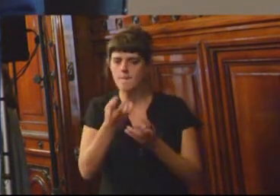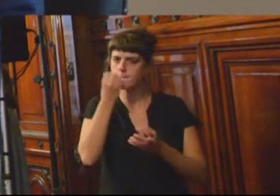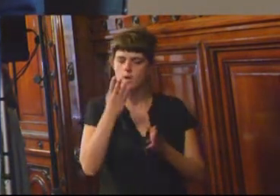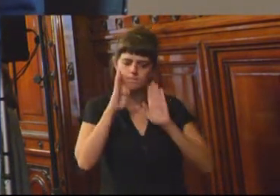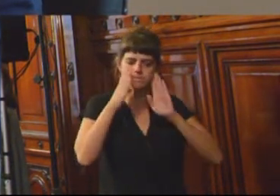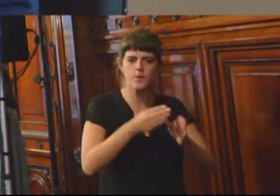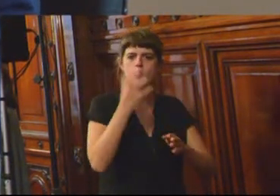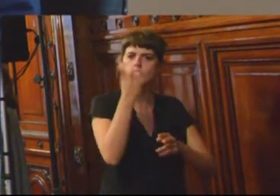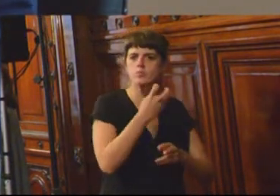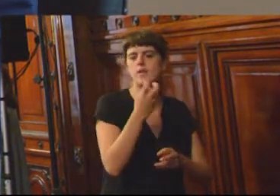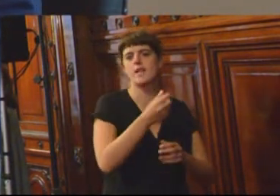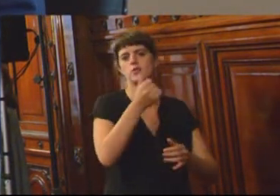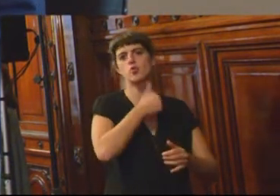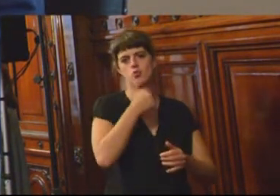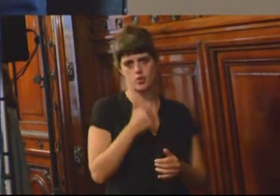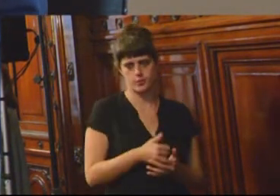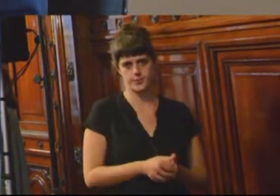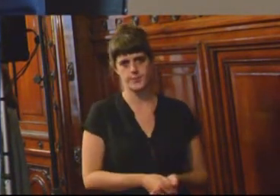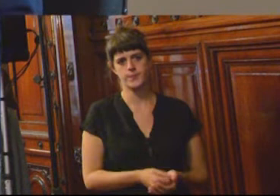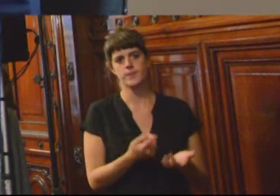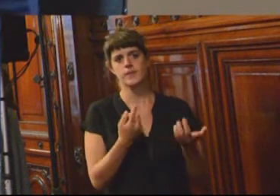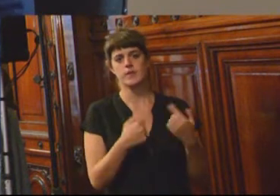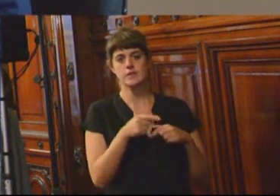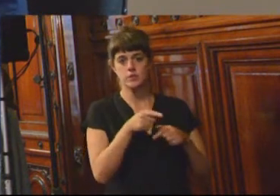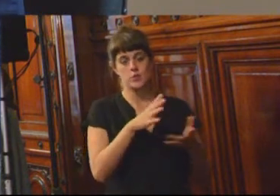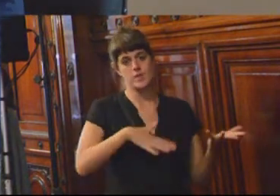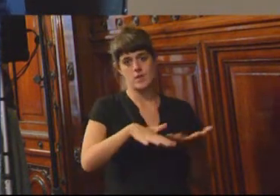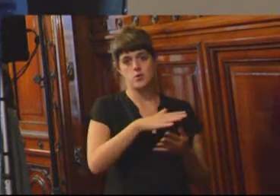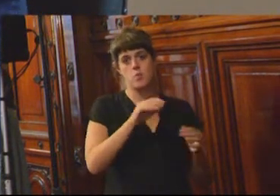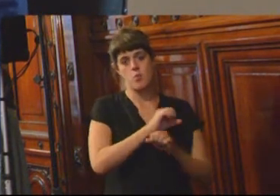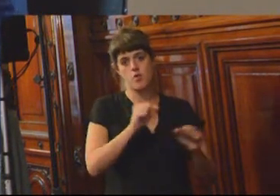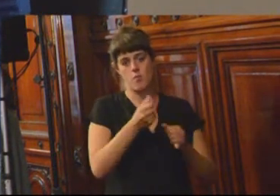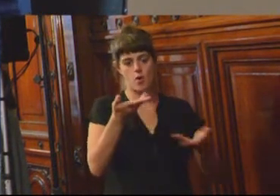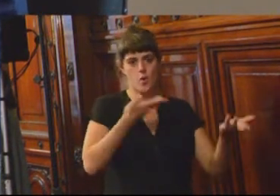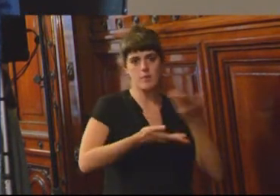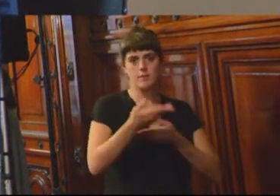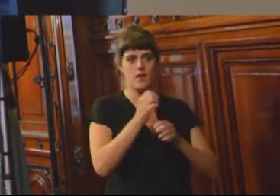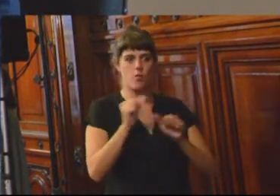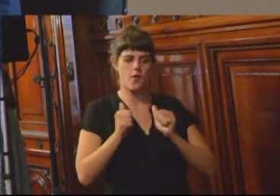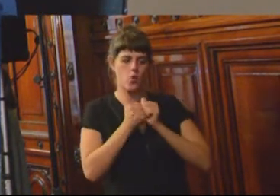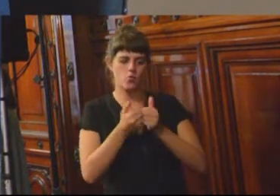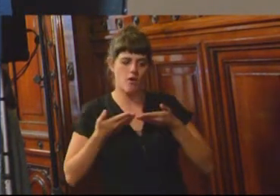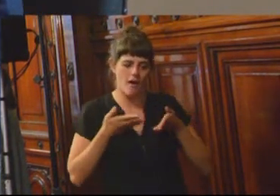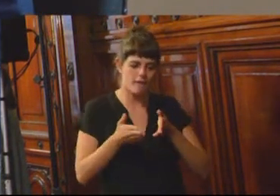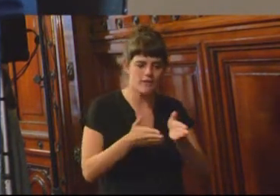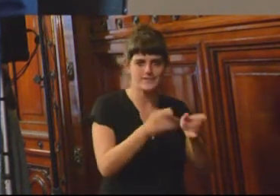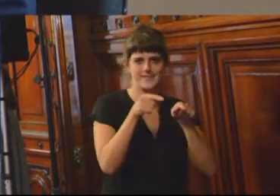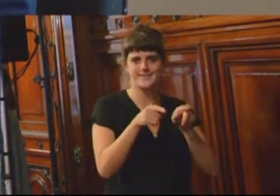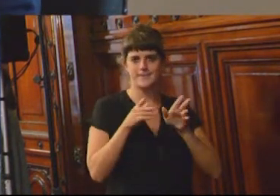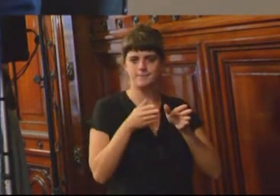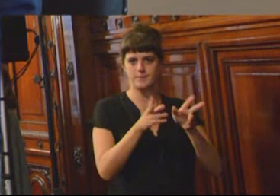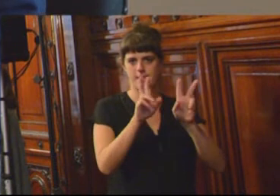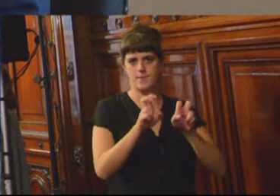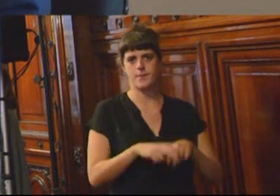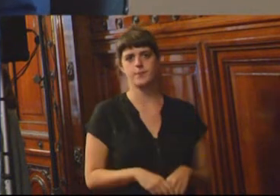de un espacio que podríamos compartir para avanzar en esa lógica. Con eso termino, no tengo muchas preguntas,